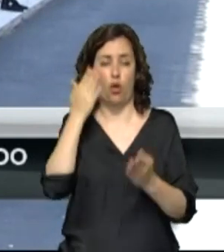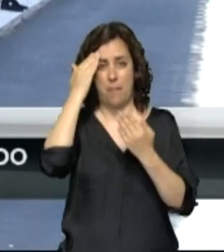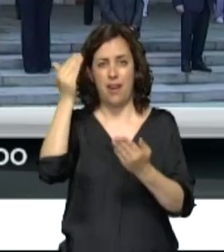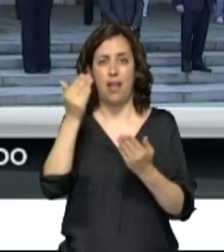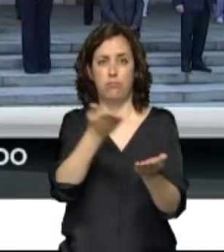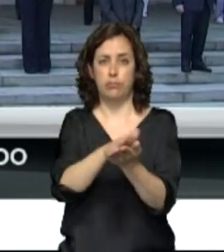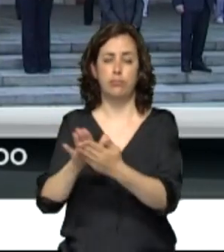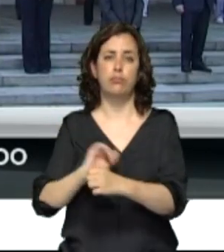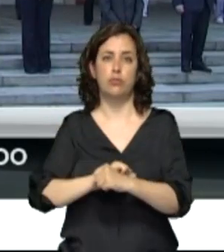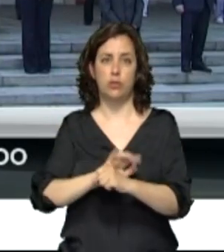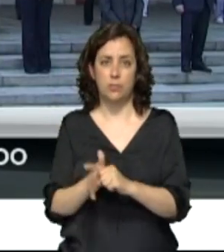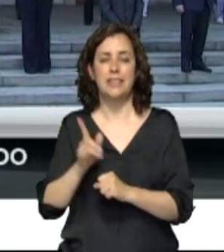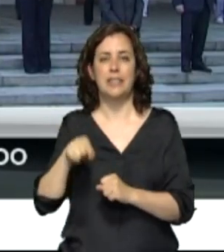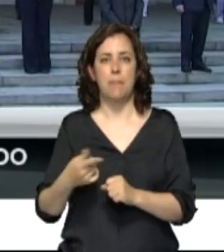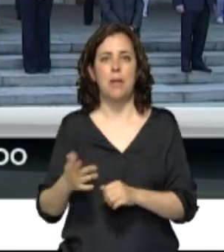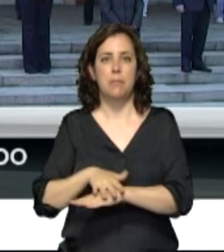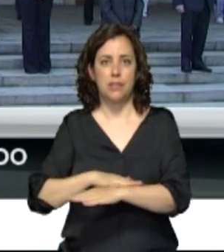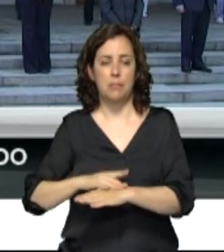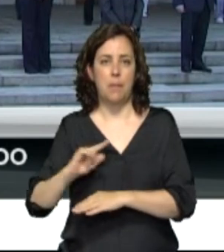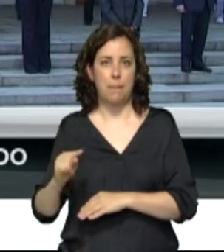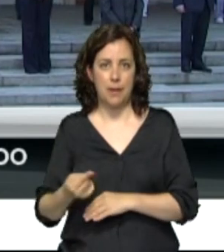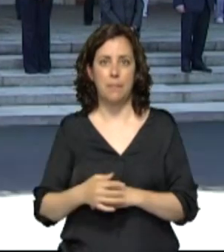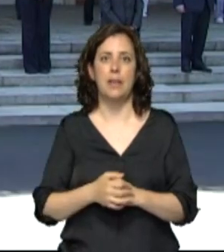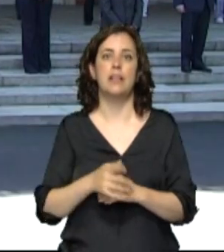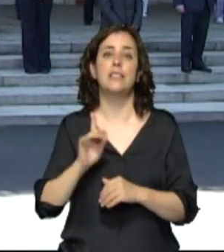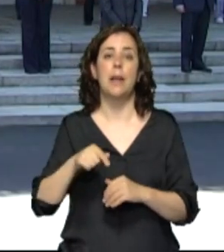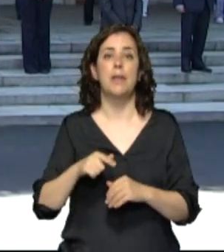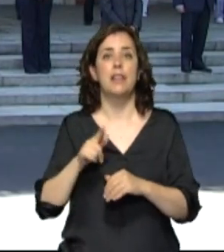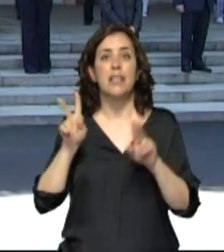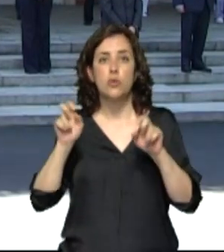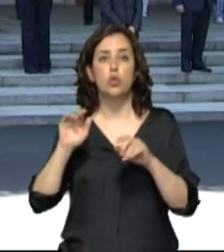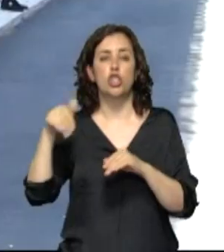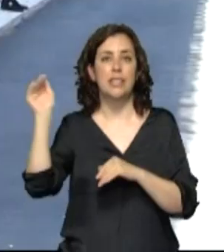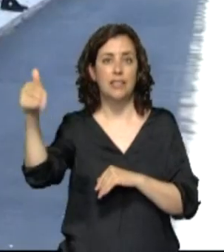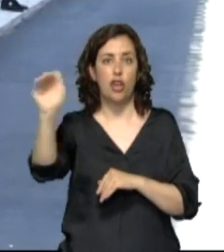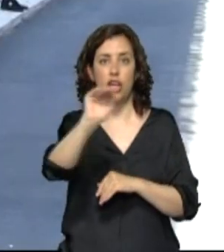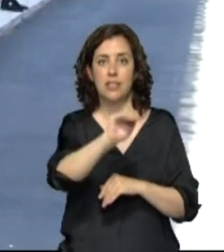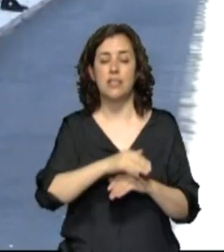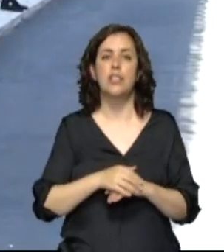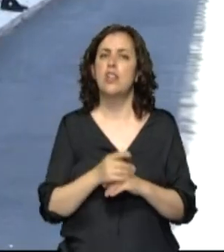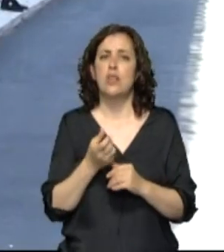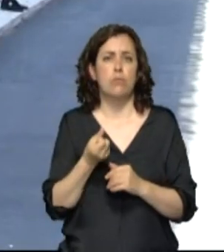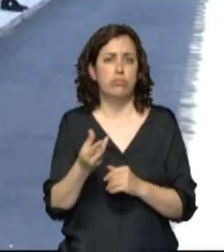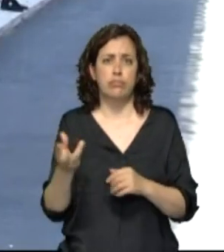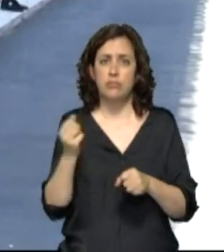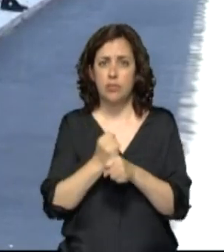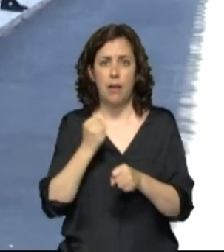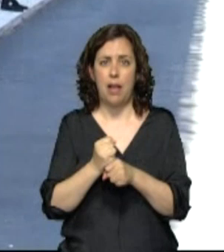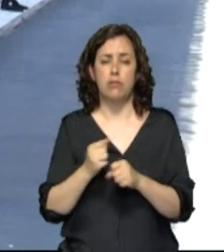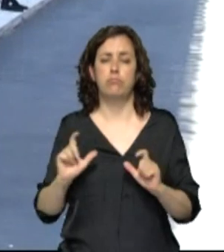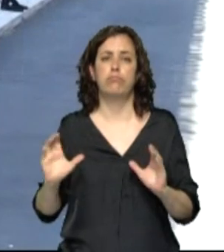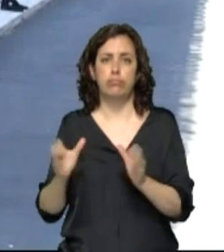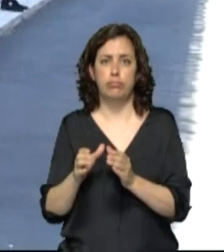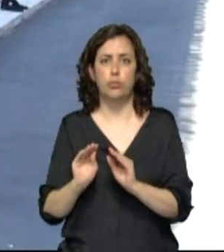él, la vicepresidenta primera, Carmen Calvo, la ministra de Asuntos Exteriores, Arantxa González Laya... ...y numerosos trabajadores de la sede del Ejecutivo.